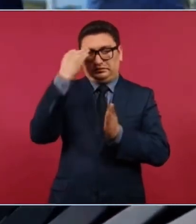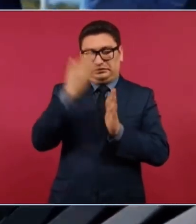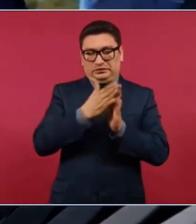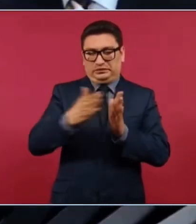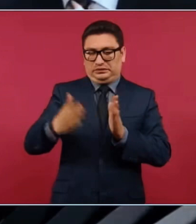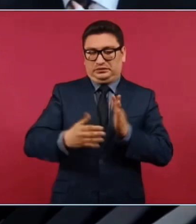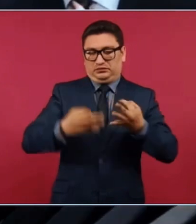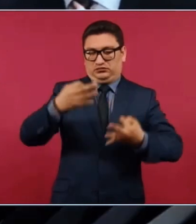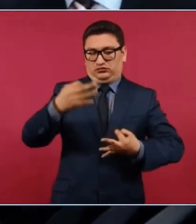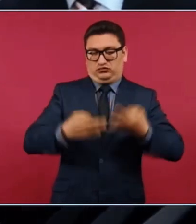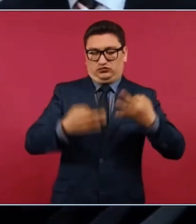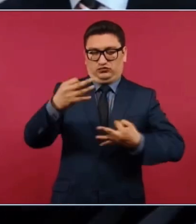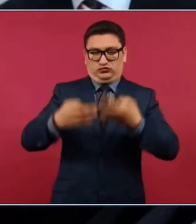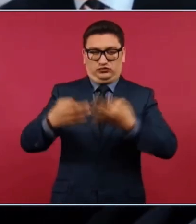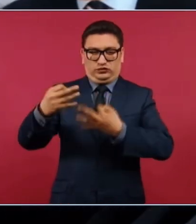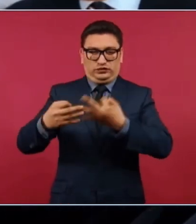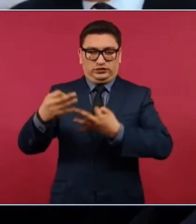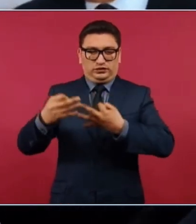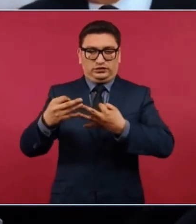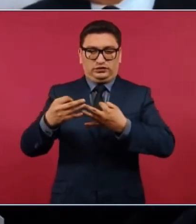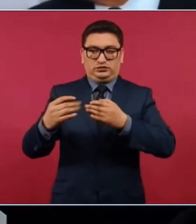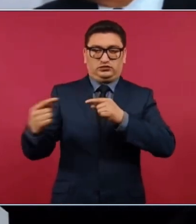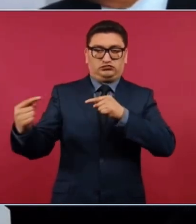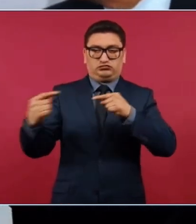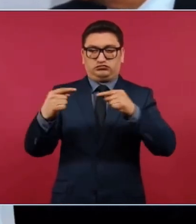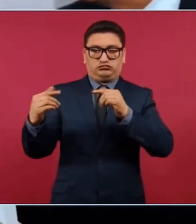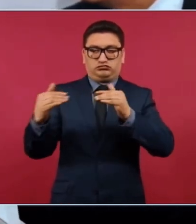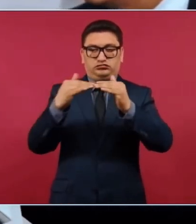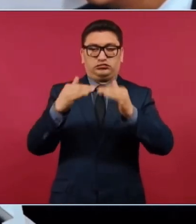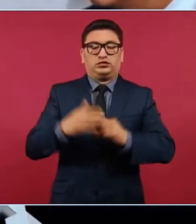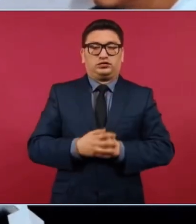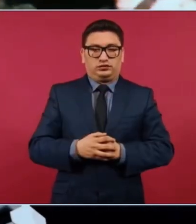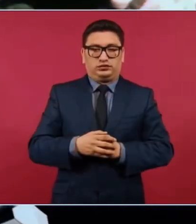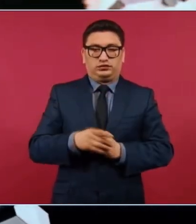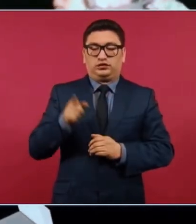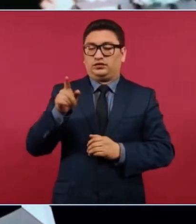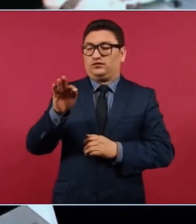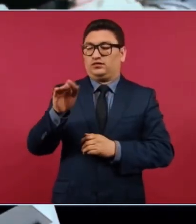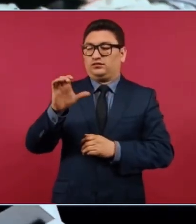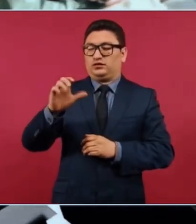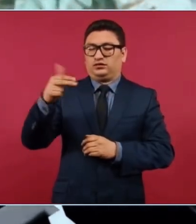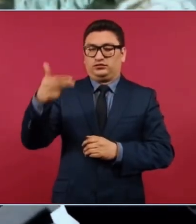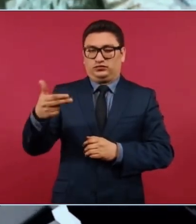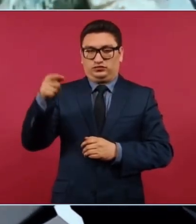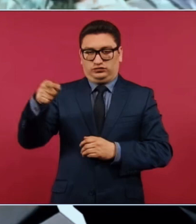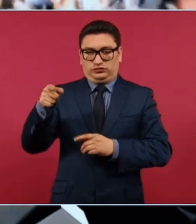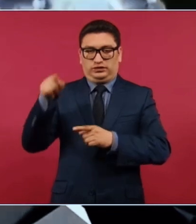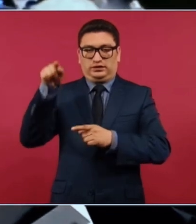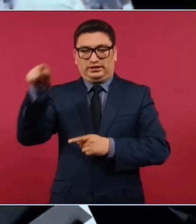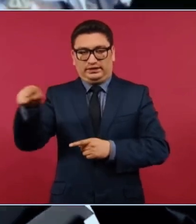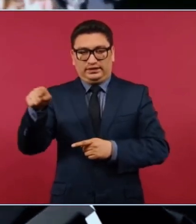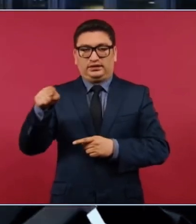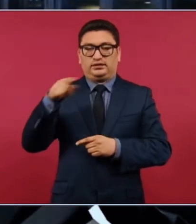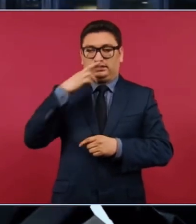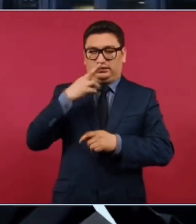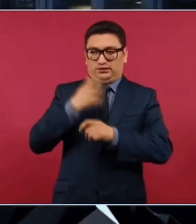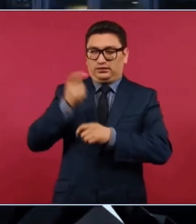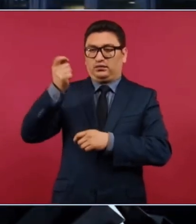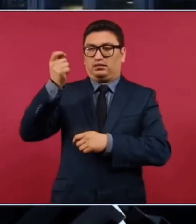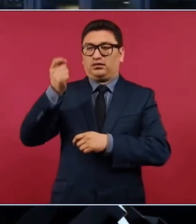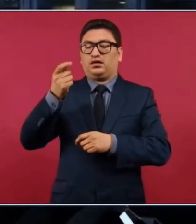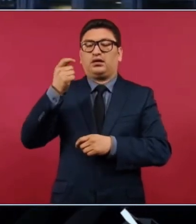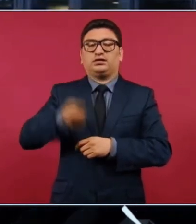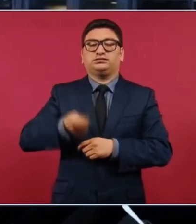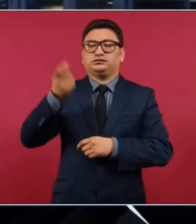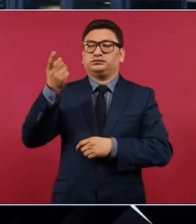juicio, el marcador estuvo empatado. Una mención para Felipe Calderón, como quien habría girado la instrucción de